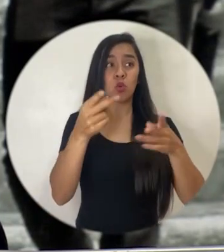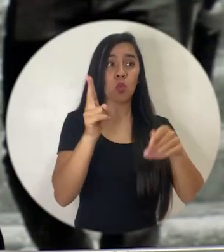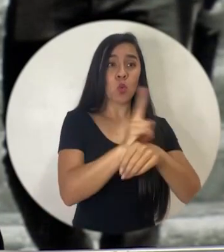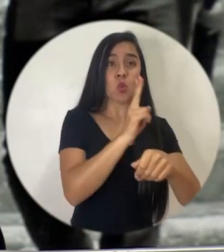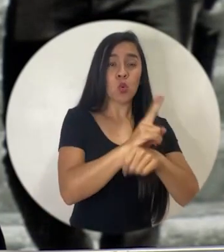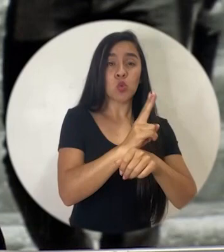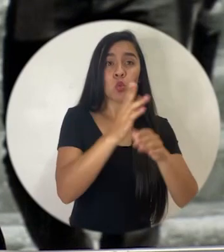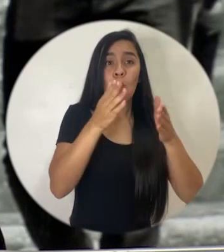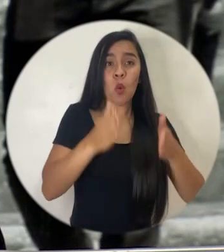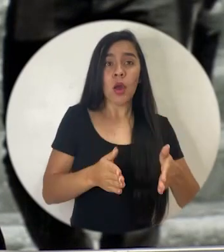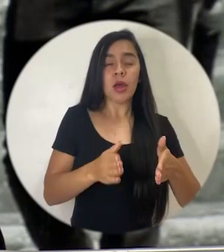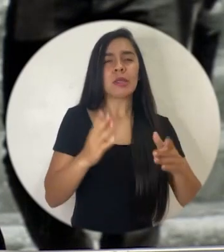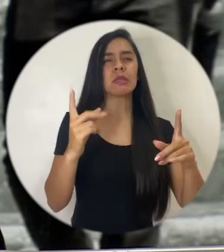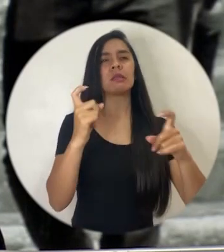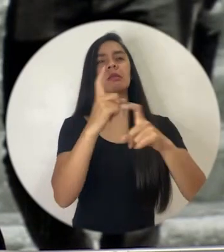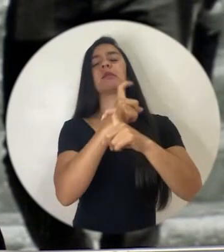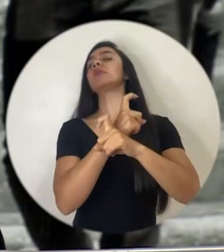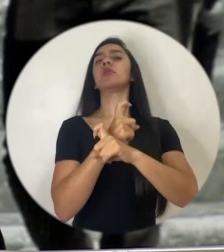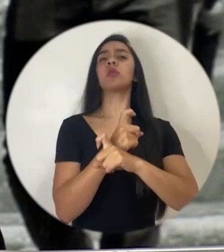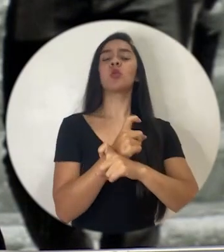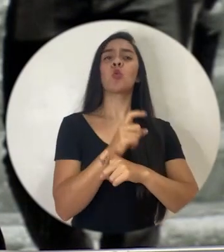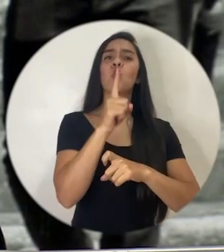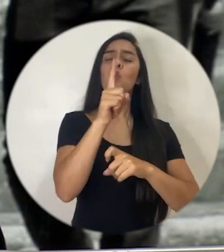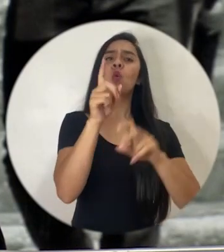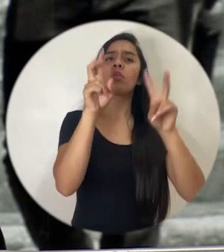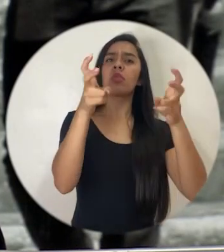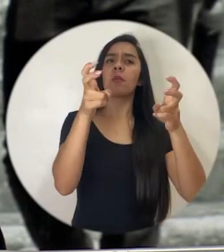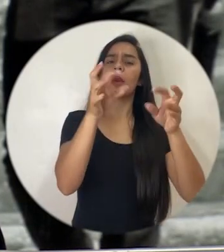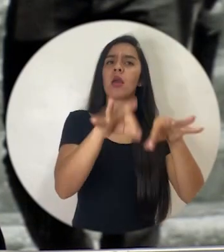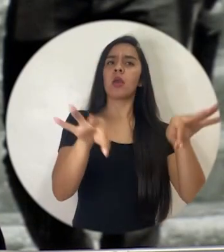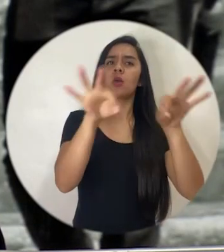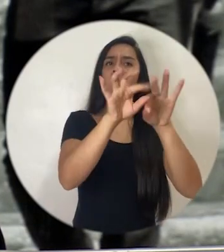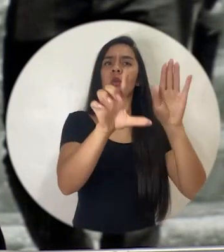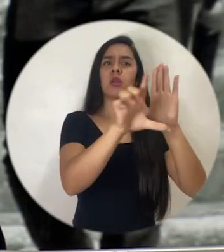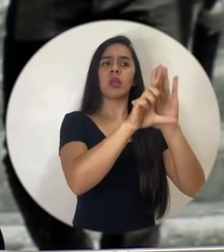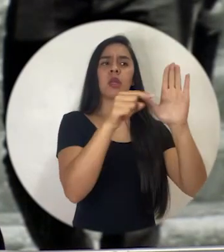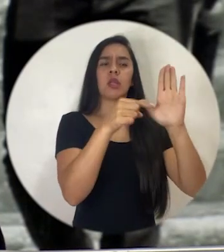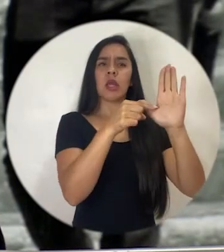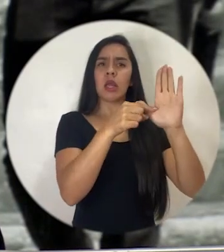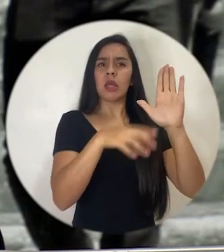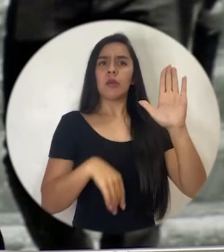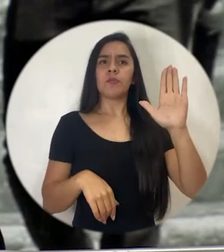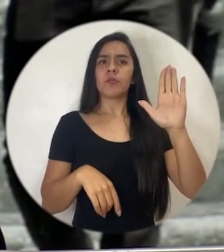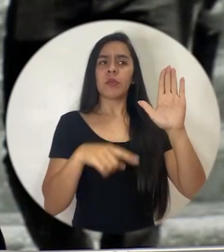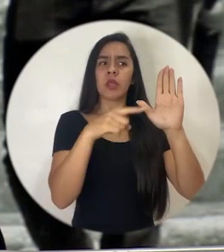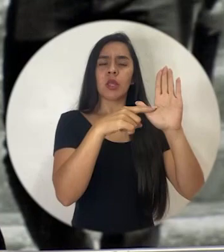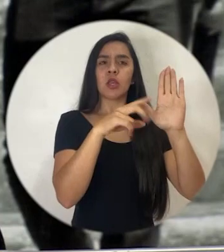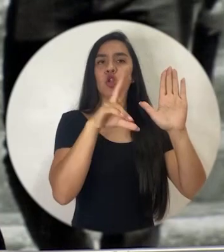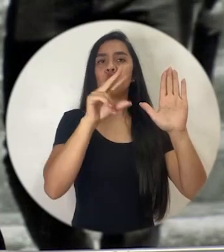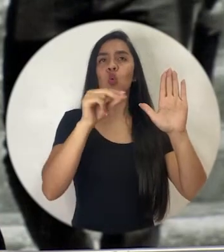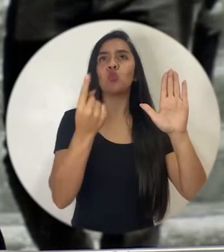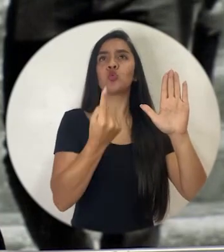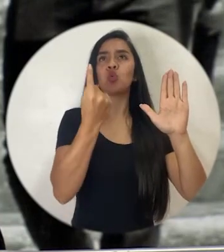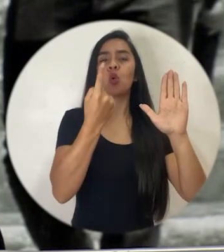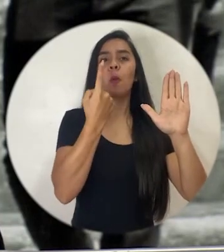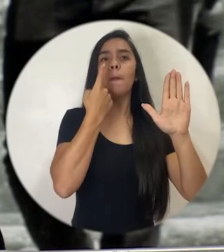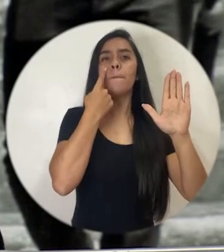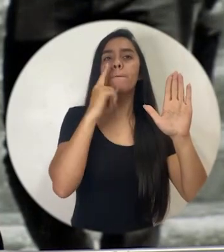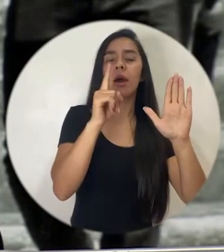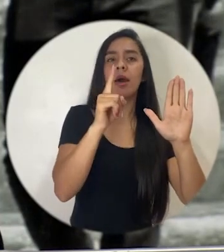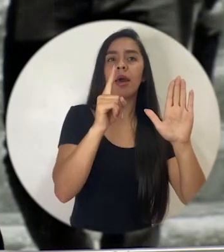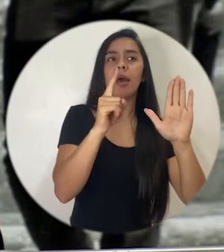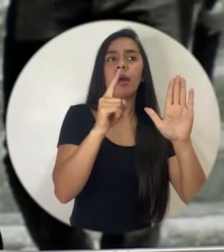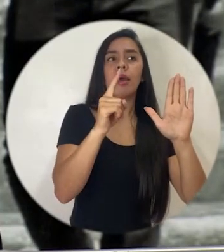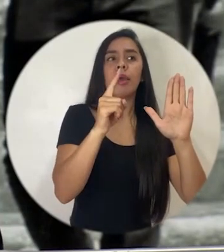Un elemento muy trascendente de la ley es que no es solo una disposición aplicable a créditos de